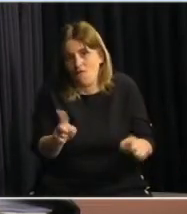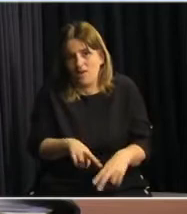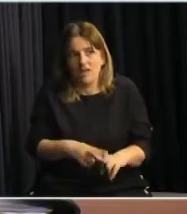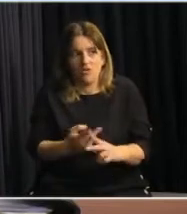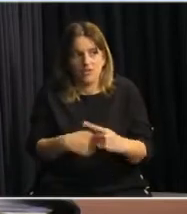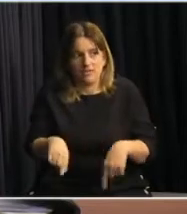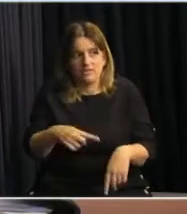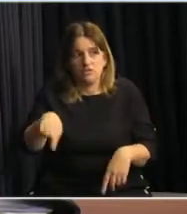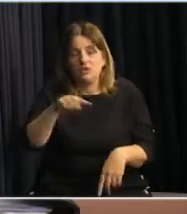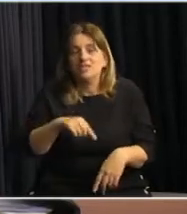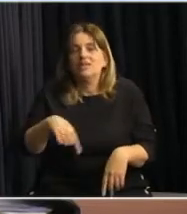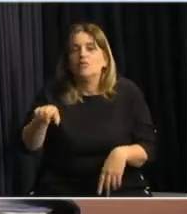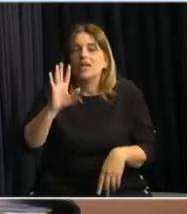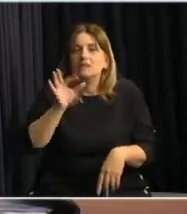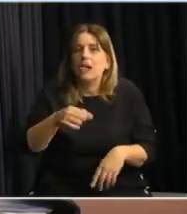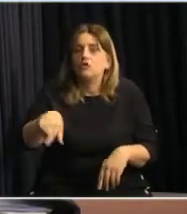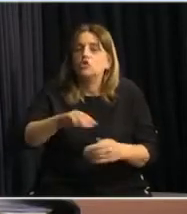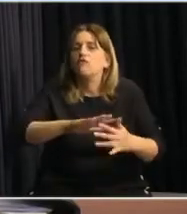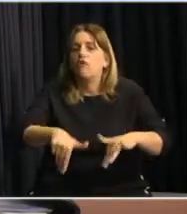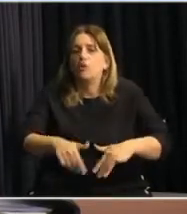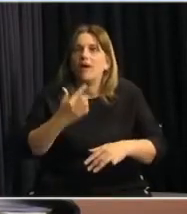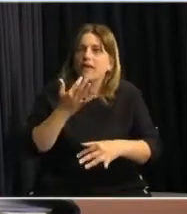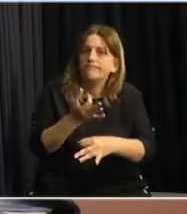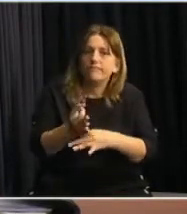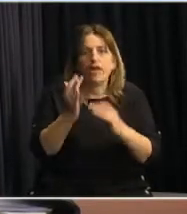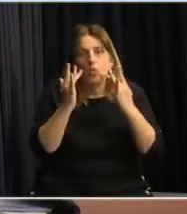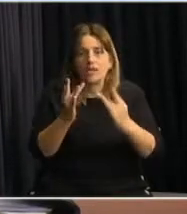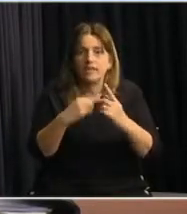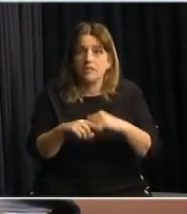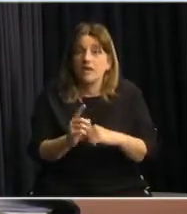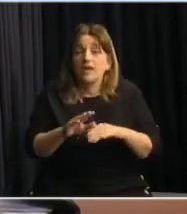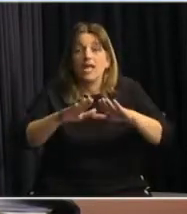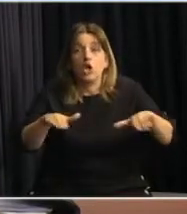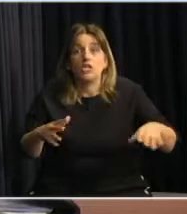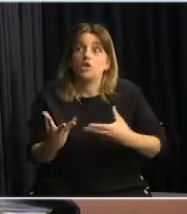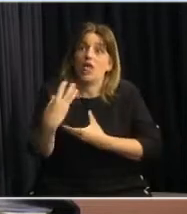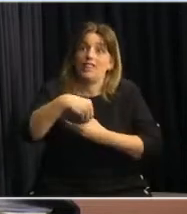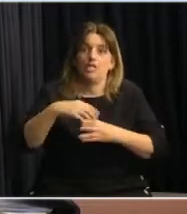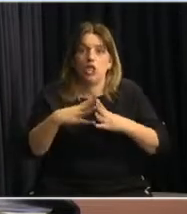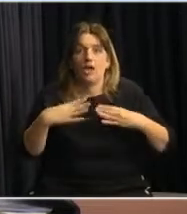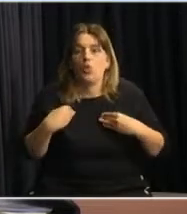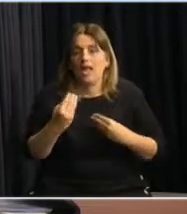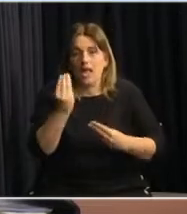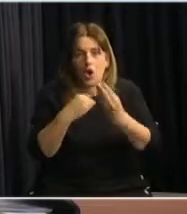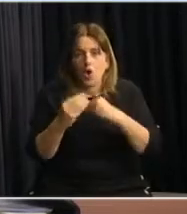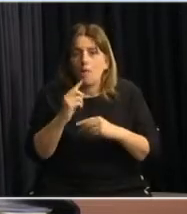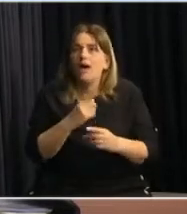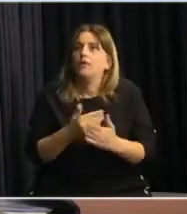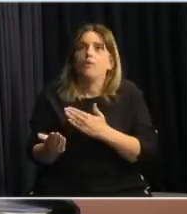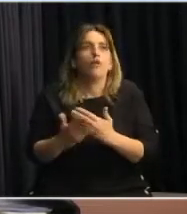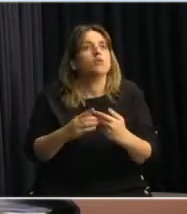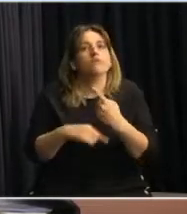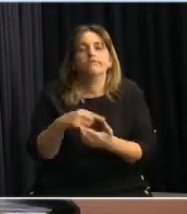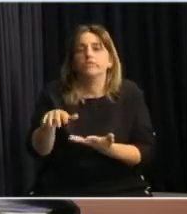nosotros tenemos modalidades educativas que implican que el niño al estar en la escuela coma independientemente de cualquier otra